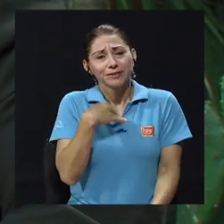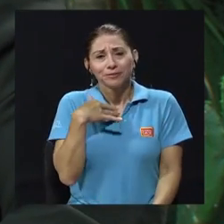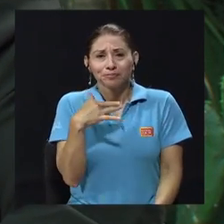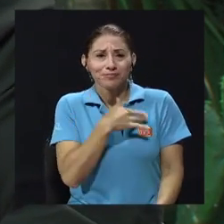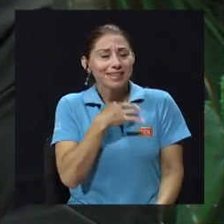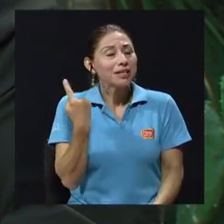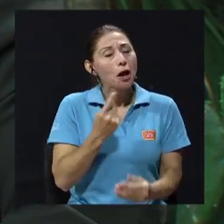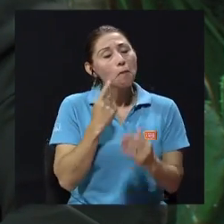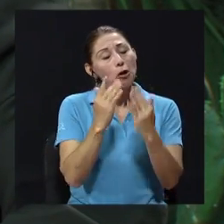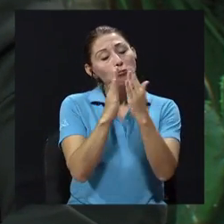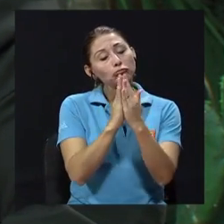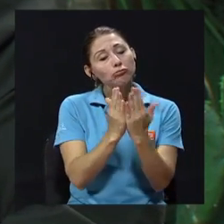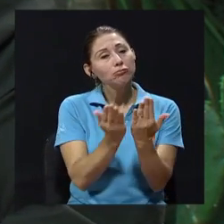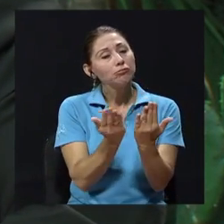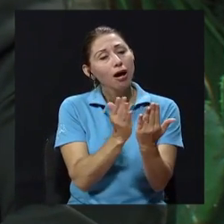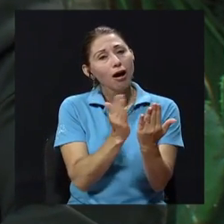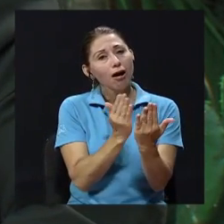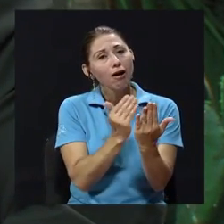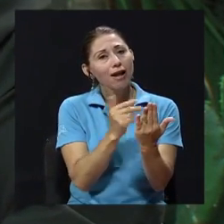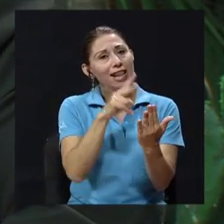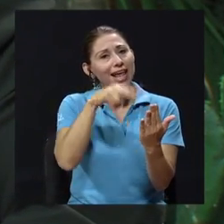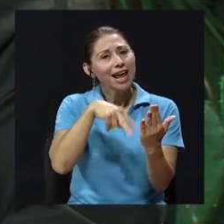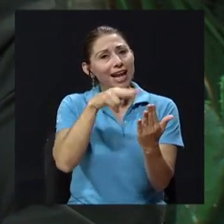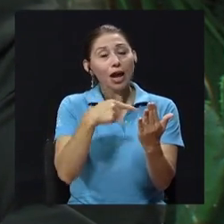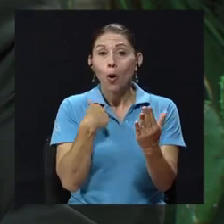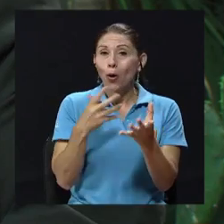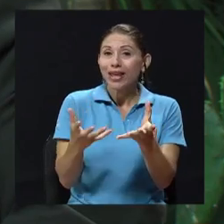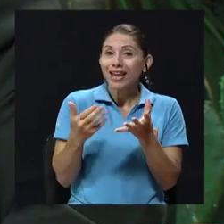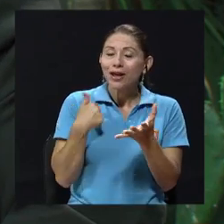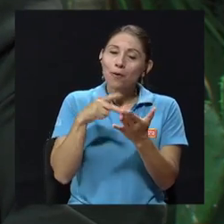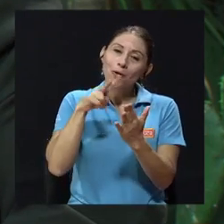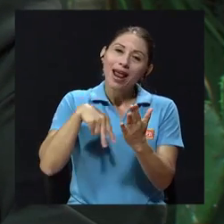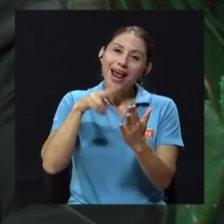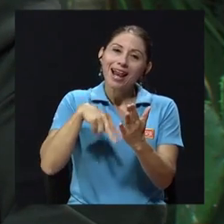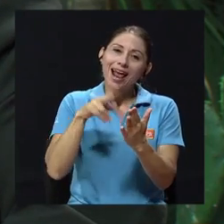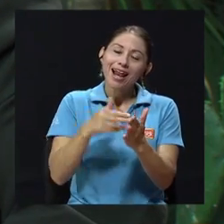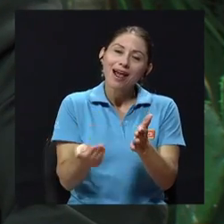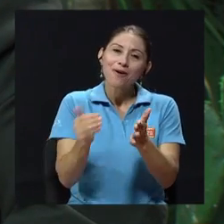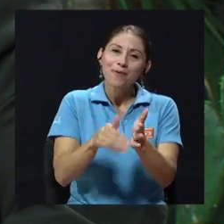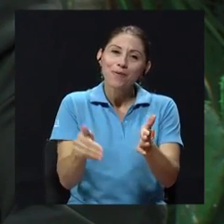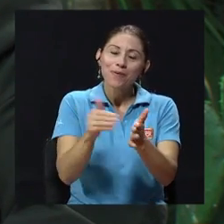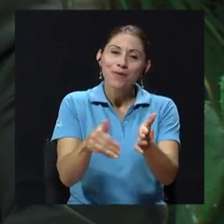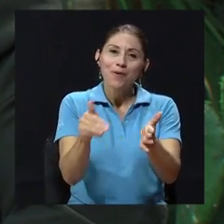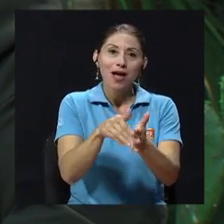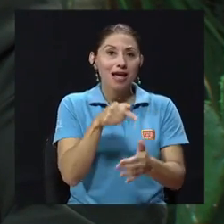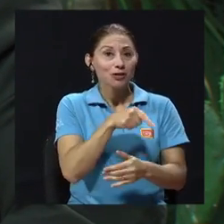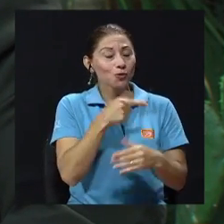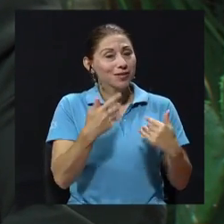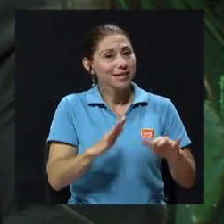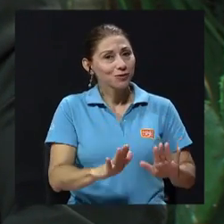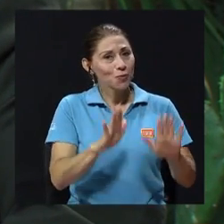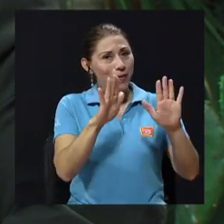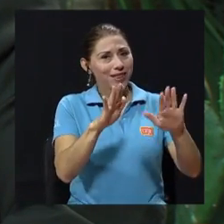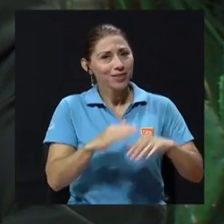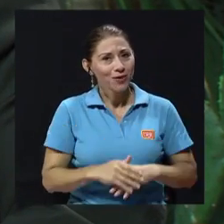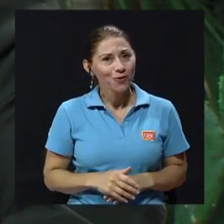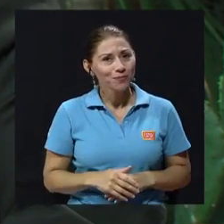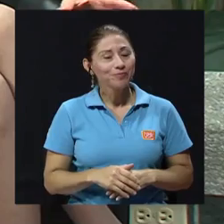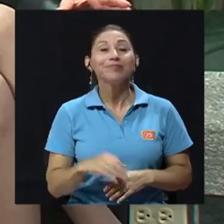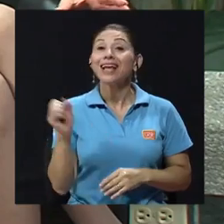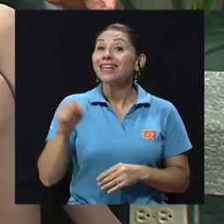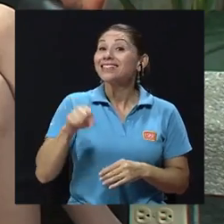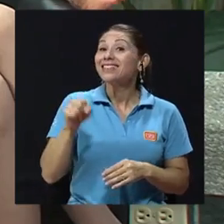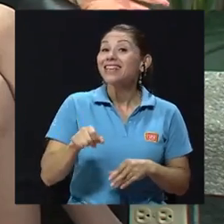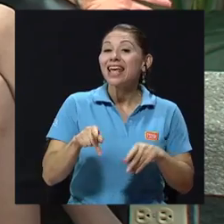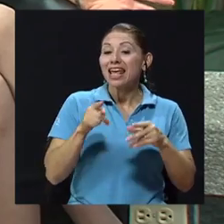pegados. Lo leen, quiere que uno se los lea, o una y otra y otra vez. Eso me parece estupendo. Y los